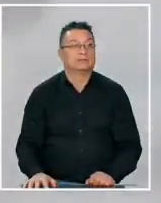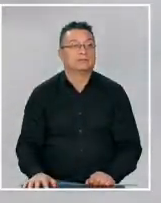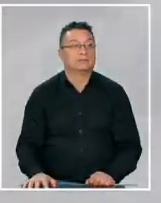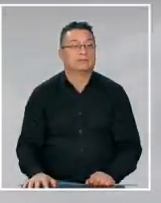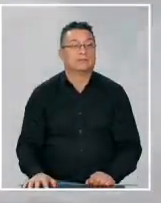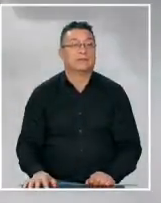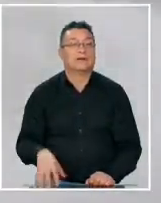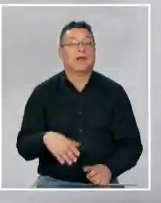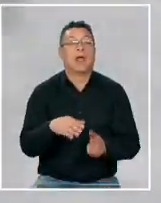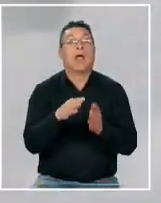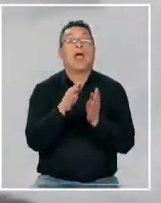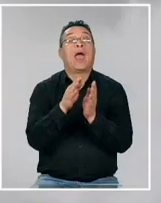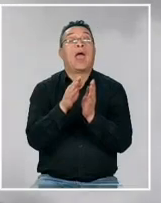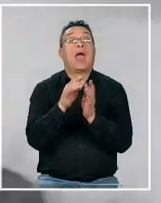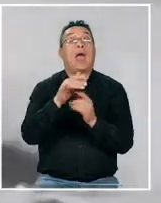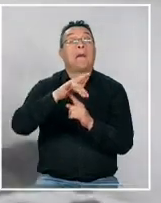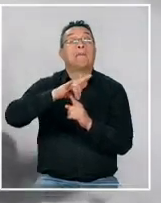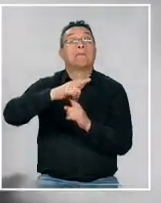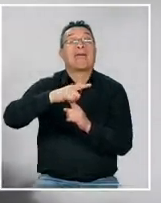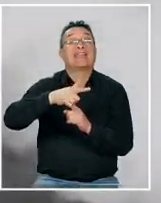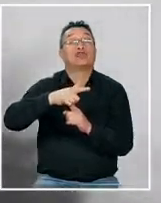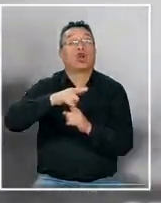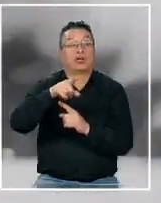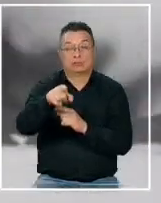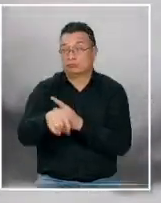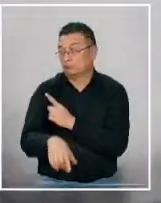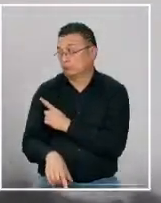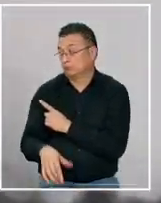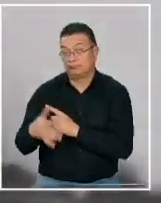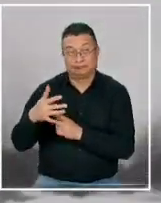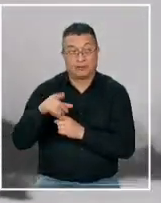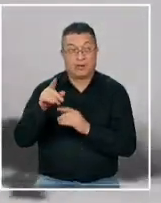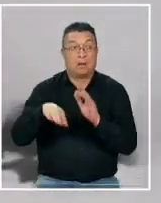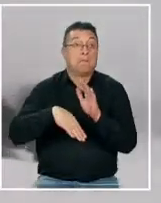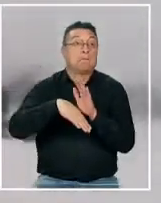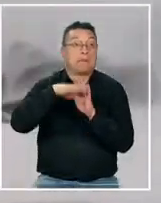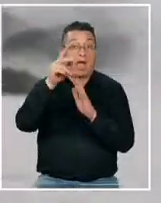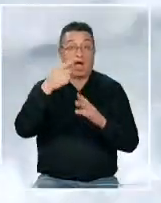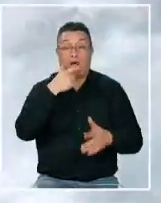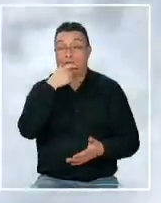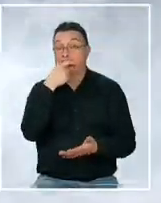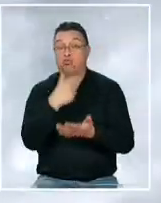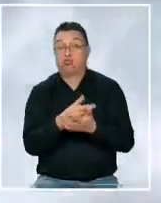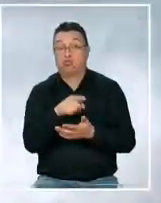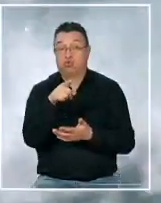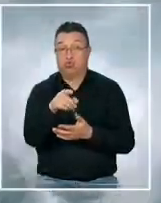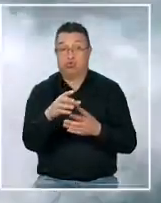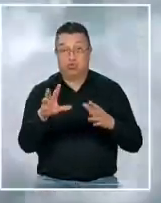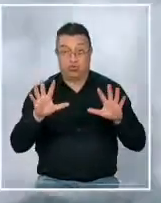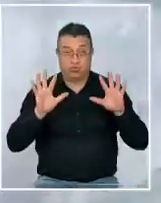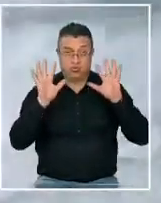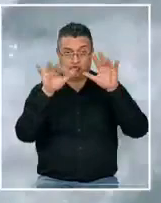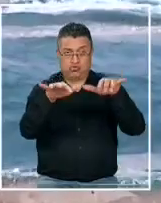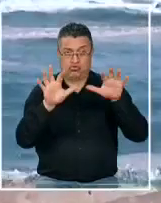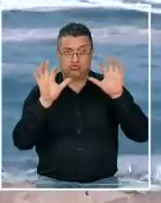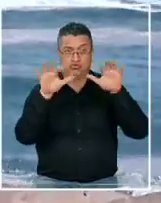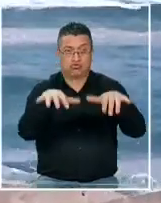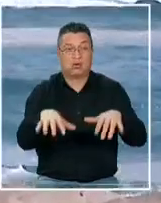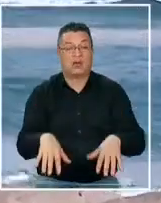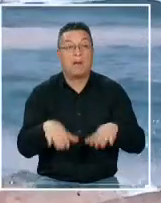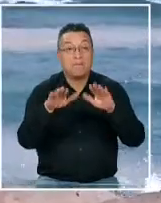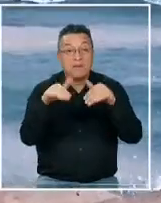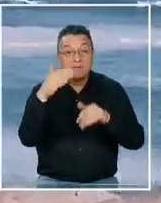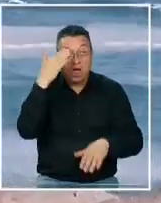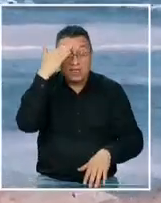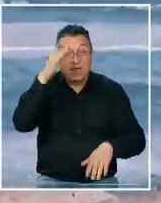Bahía de Mejillones y el panorama se repetía dejando probablemente una de las postales más impactantes de esta nueva alerta ese